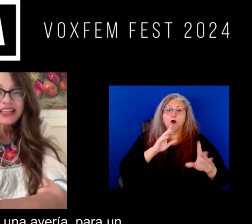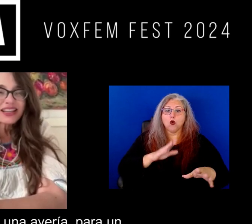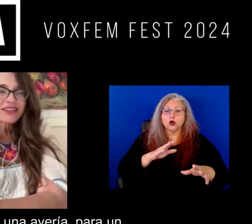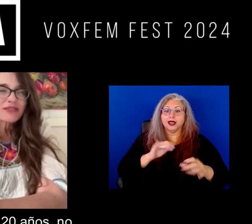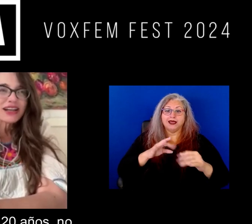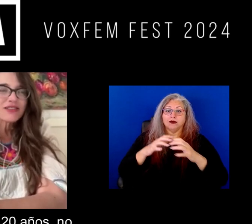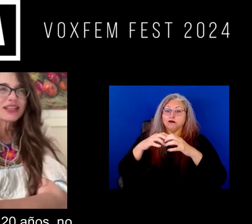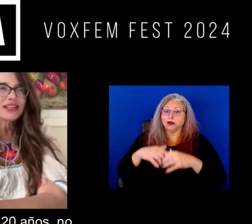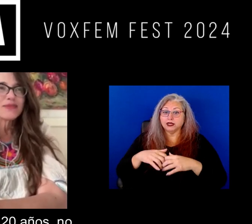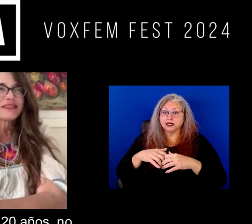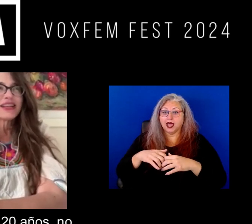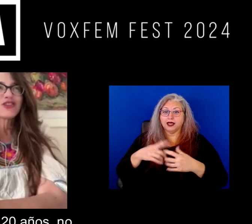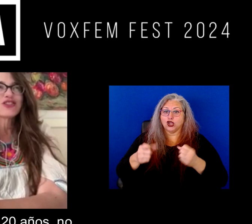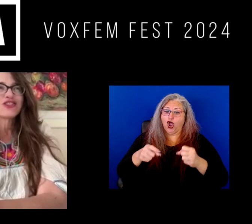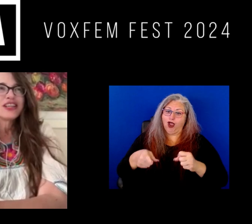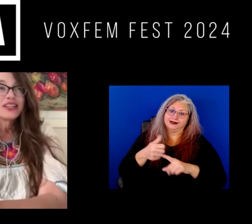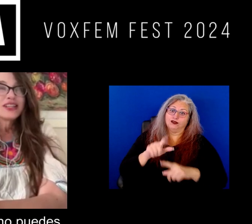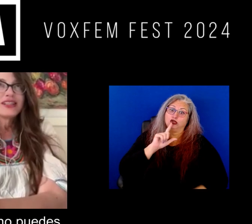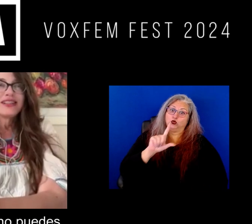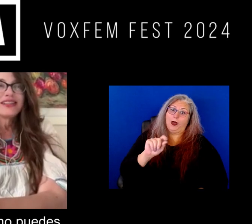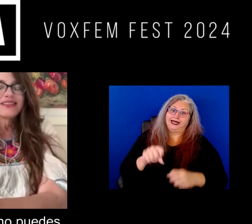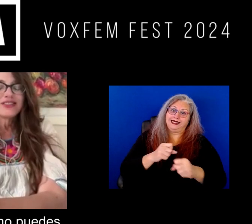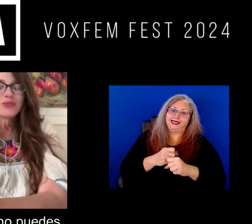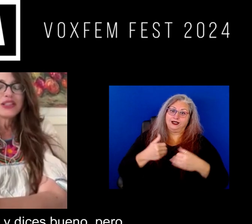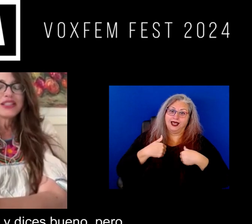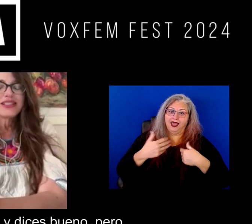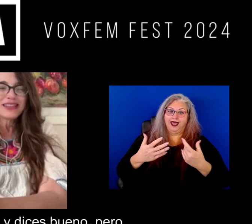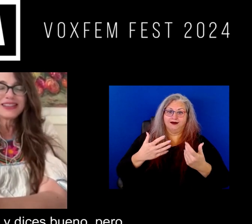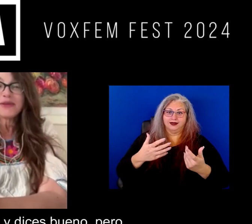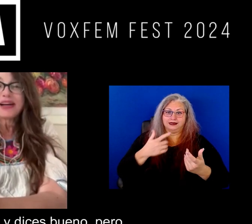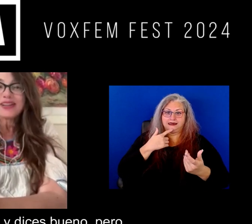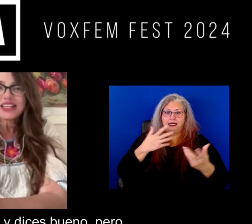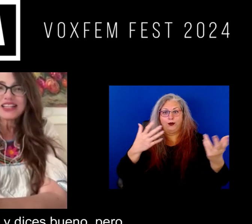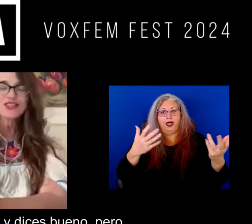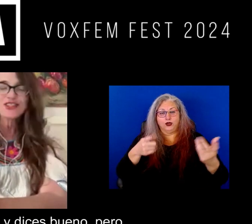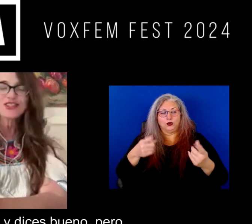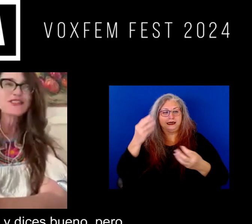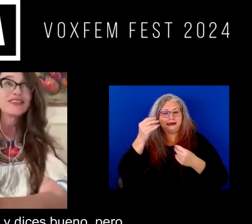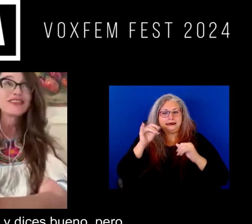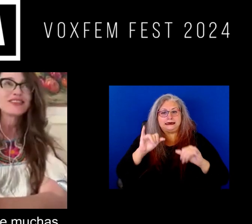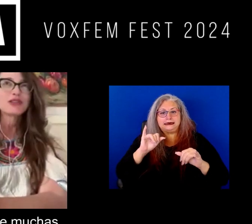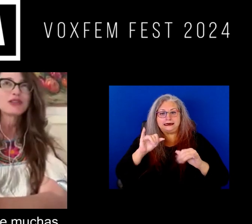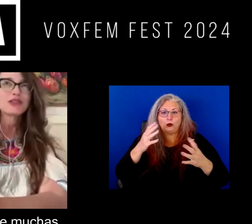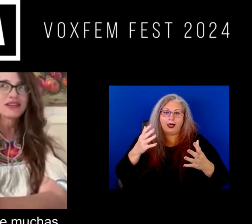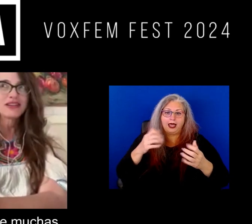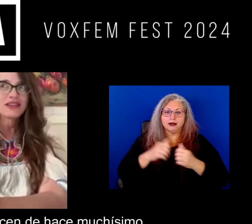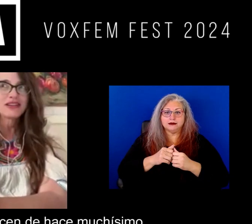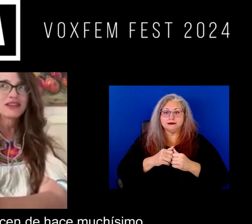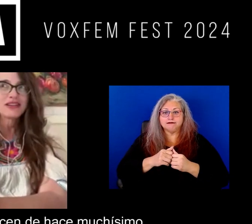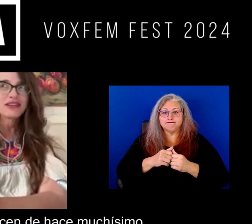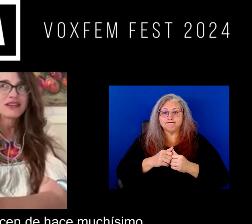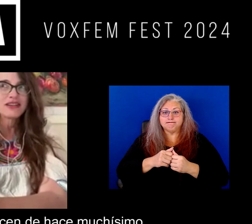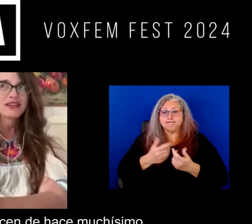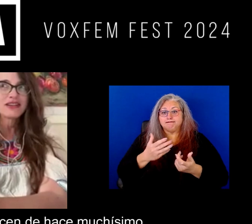una adhería ¿no? un carro de 20 años ¿no? y dices no pues igual reflexionas ¿no? dices bueno porque